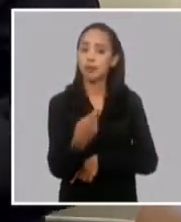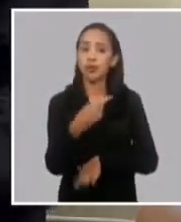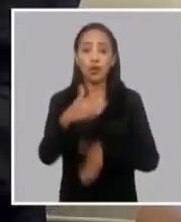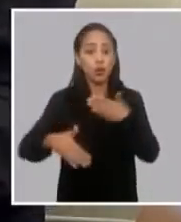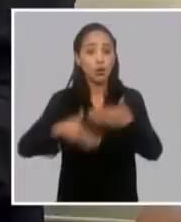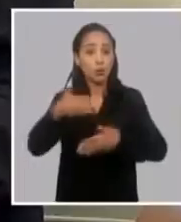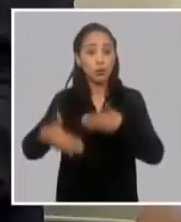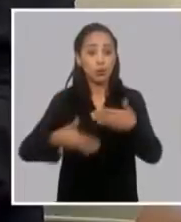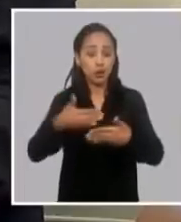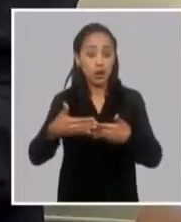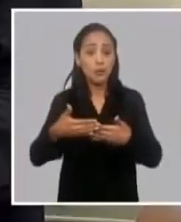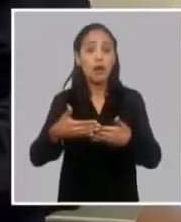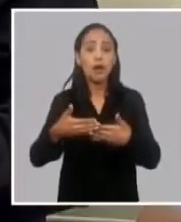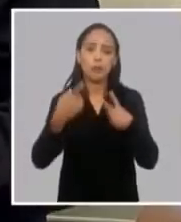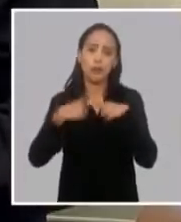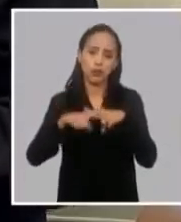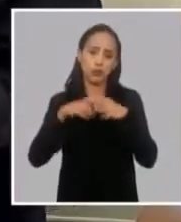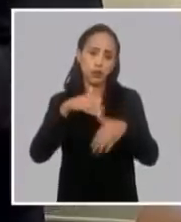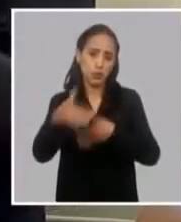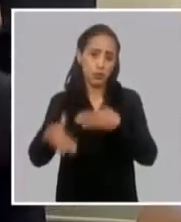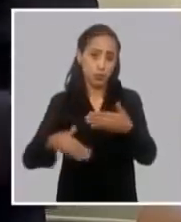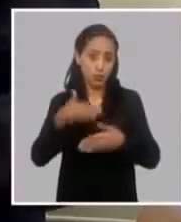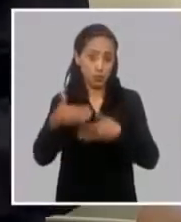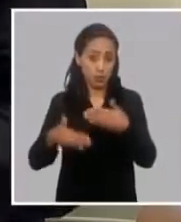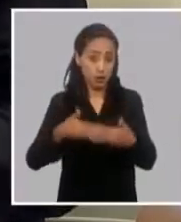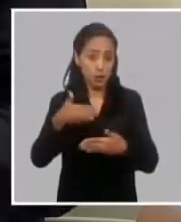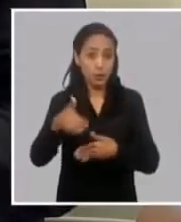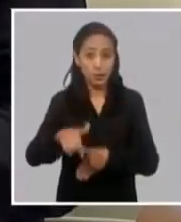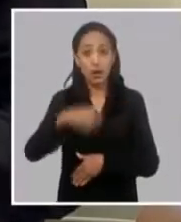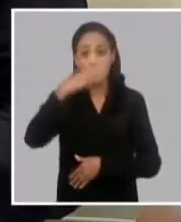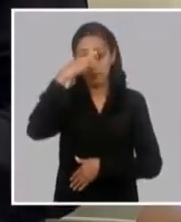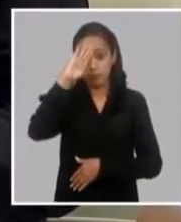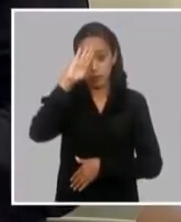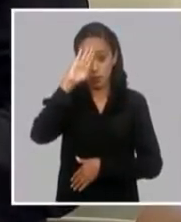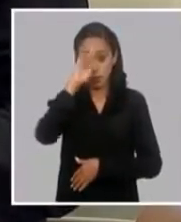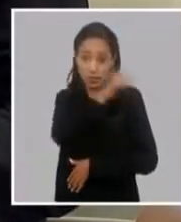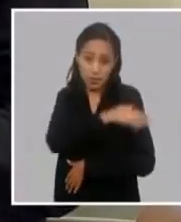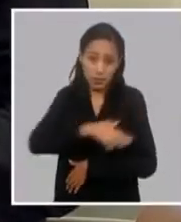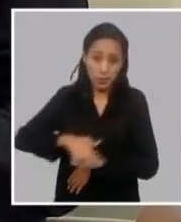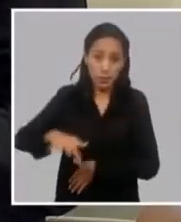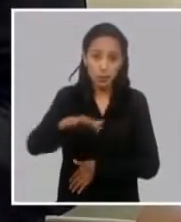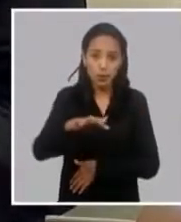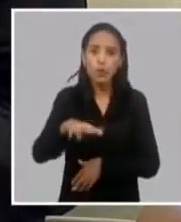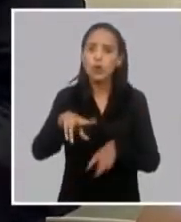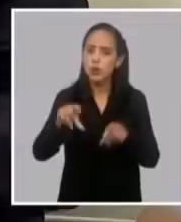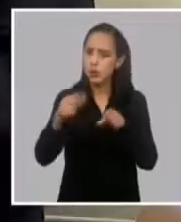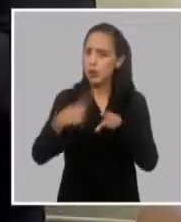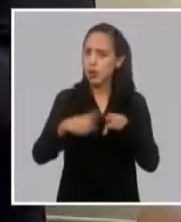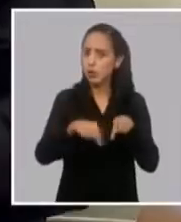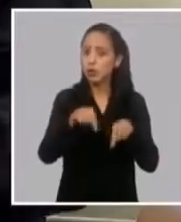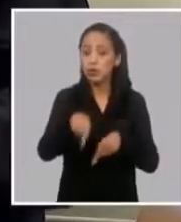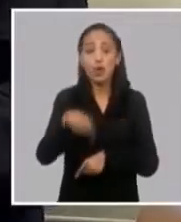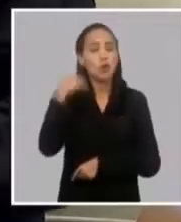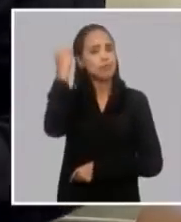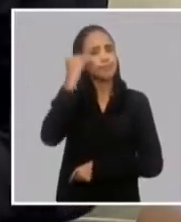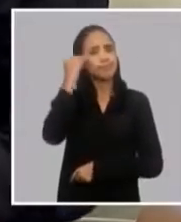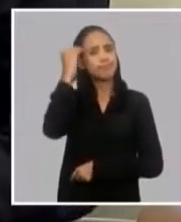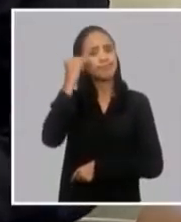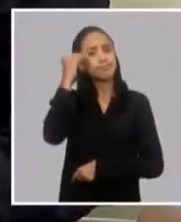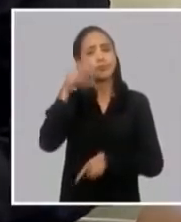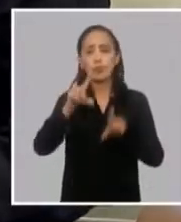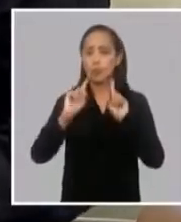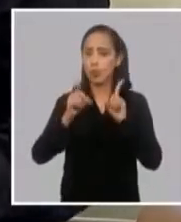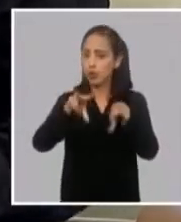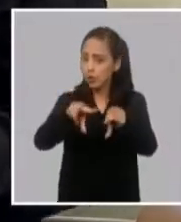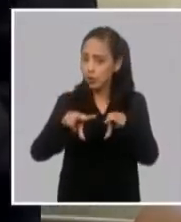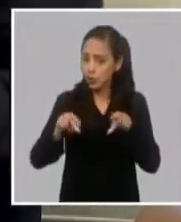problemas que tenemos en la sociedad y nuevas cuestiones que también hemos ido pensando y creando políticas que